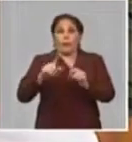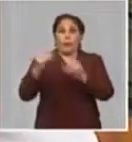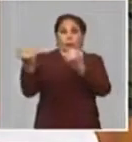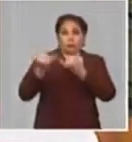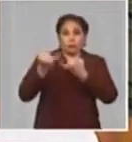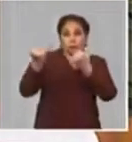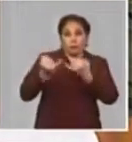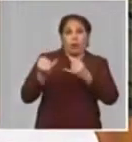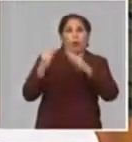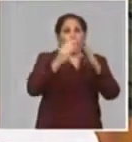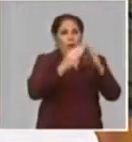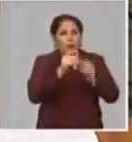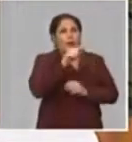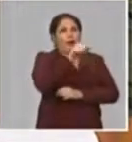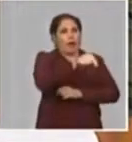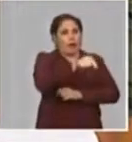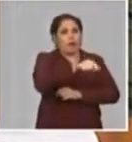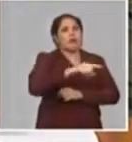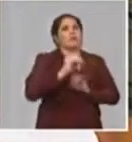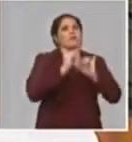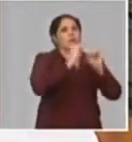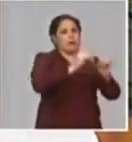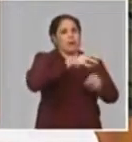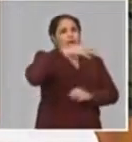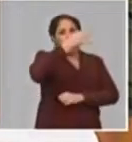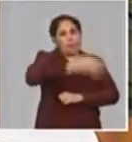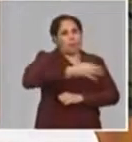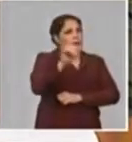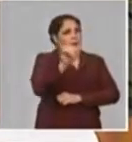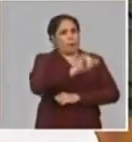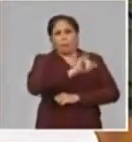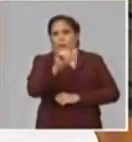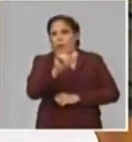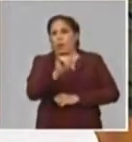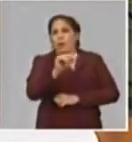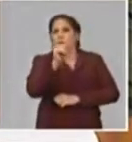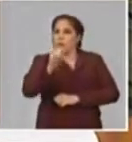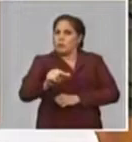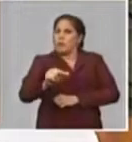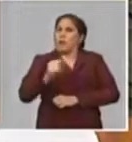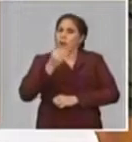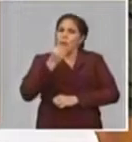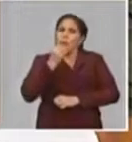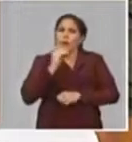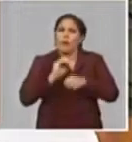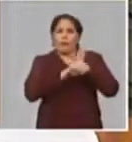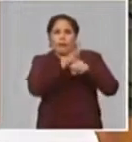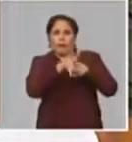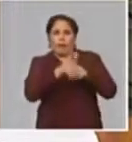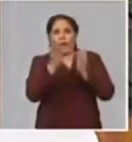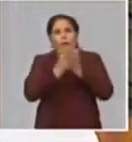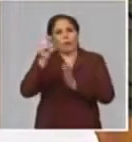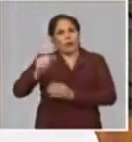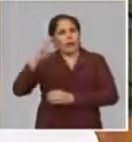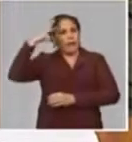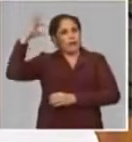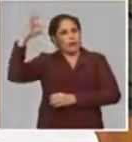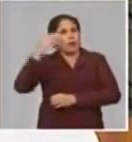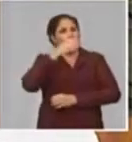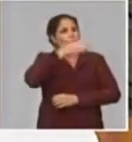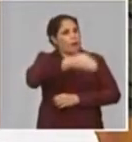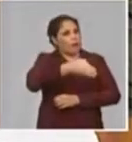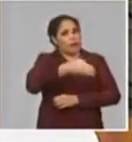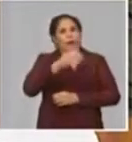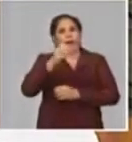prensa, a esa comunidad que tiene que estar informada, a esas personas vulnerables, y como bien se habla aquí, con estudiantes de psicología, que